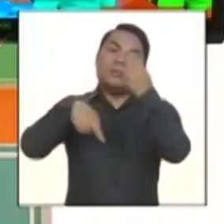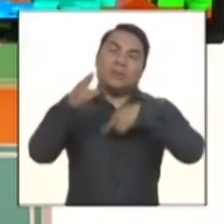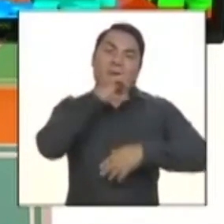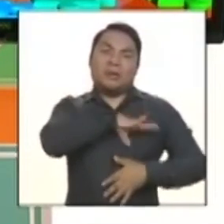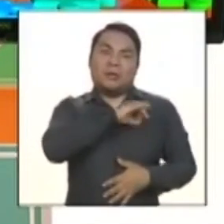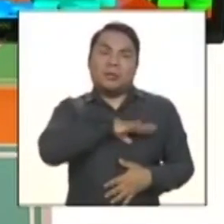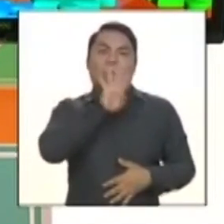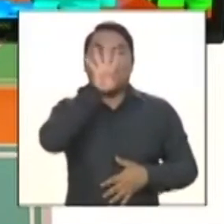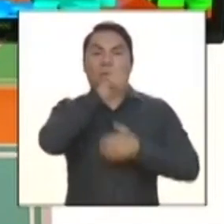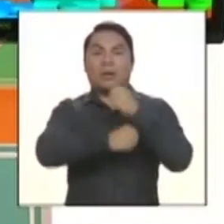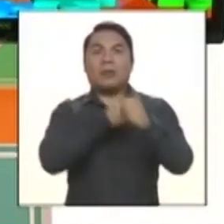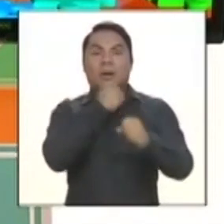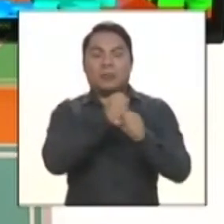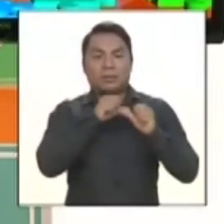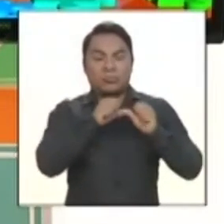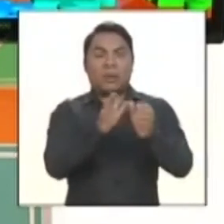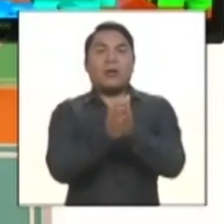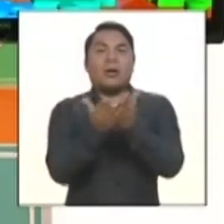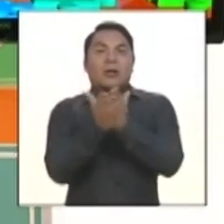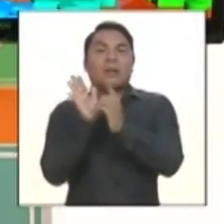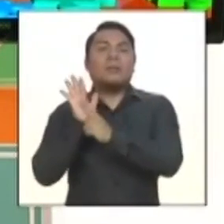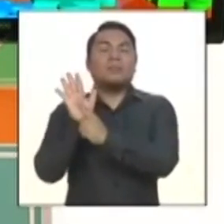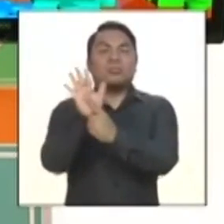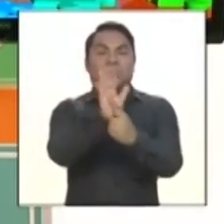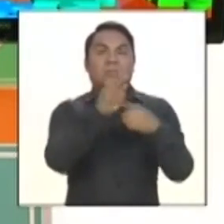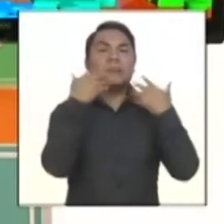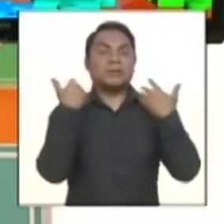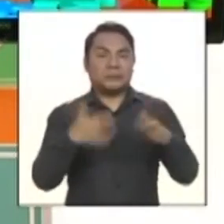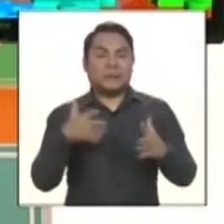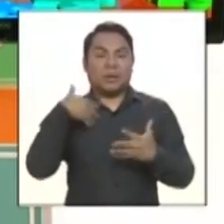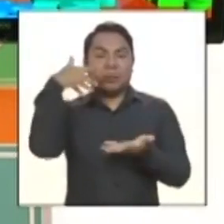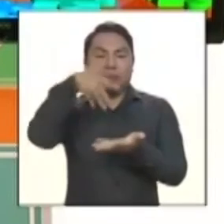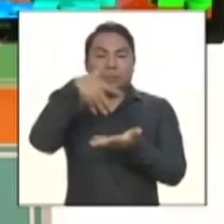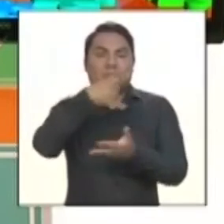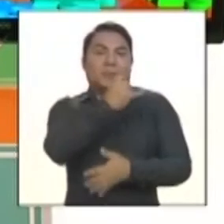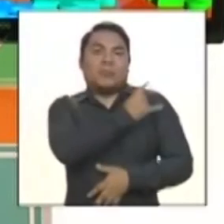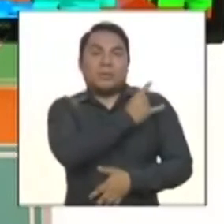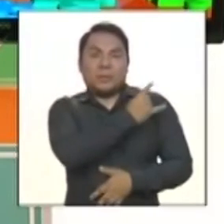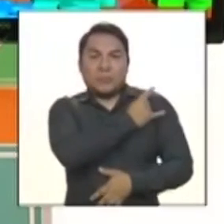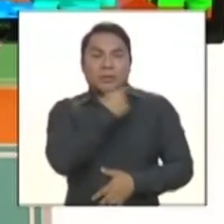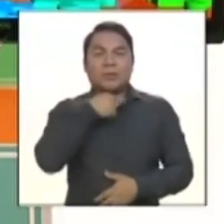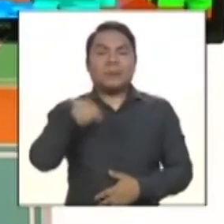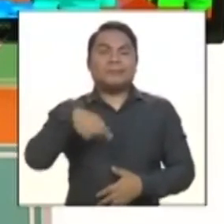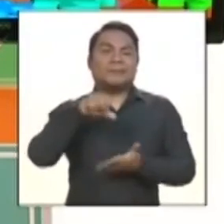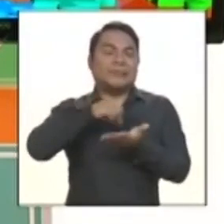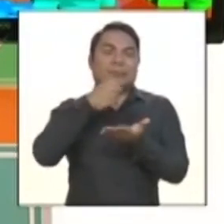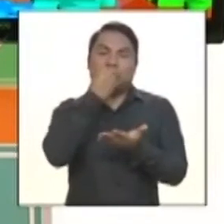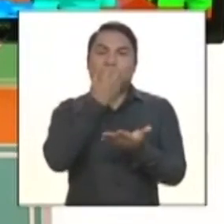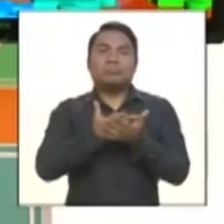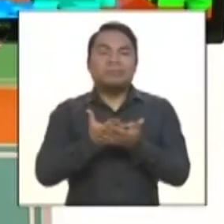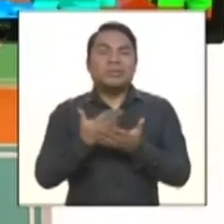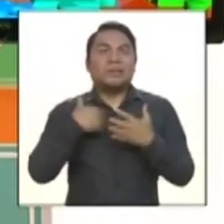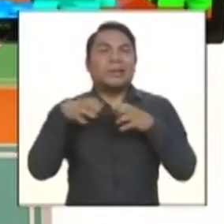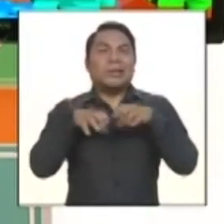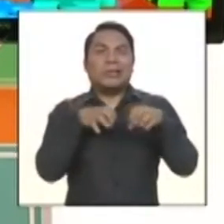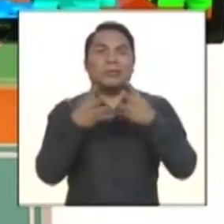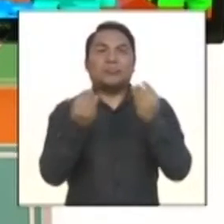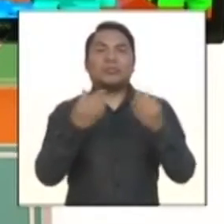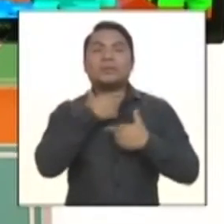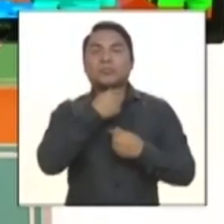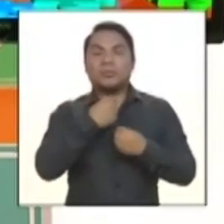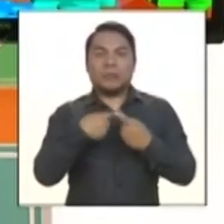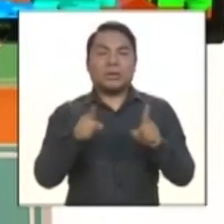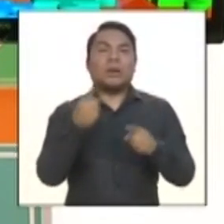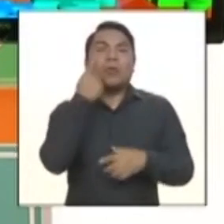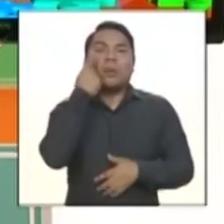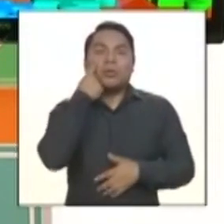durante cuatro años promocionando el libro y ya estudiando en la universidad, historia del arte, que algo que quería hacer hace mucho. Y sobre todo